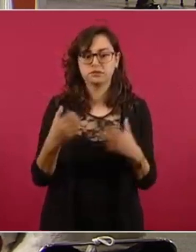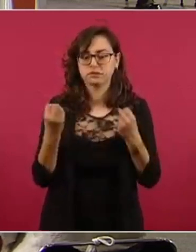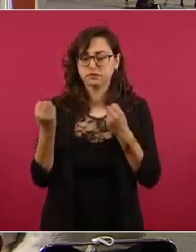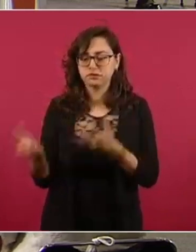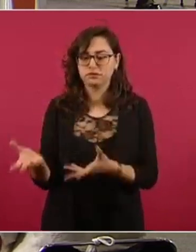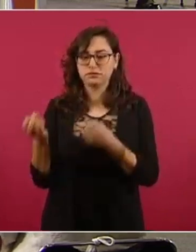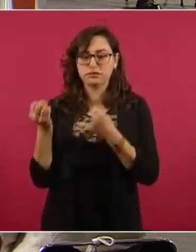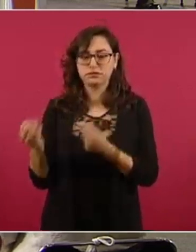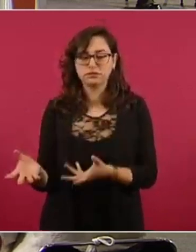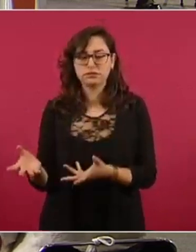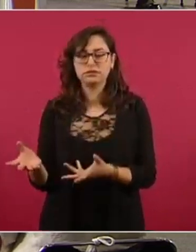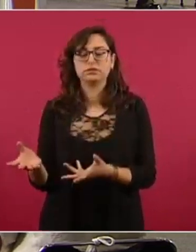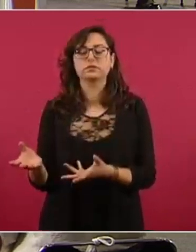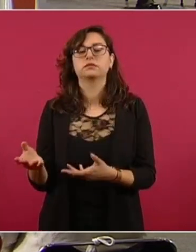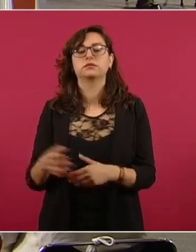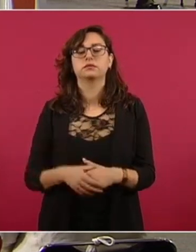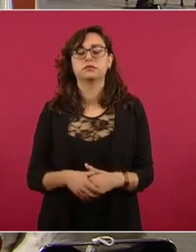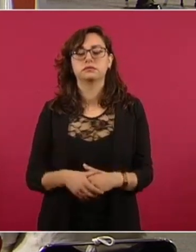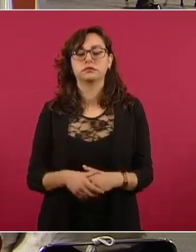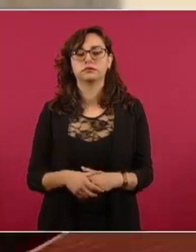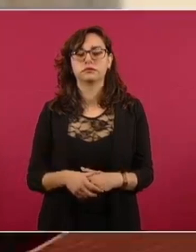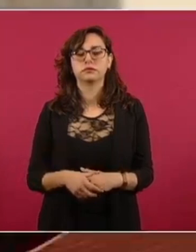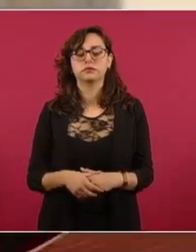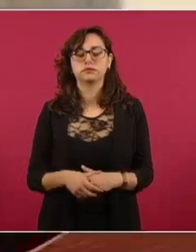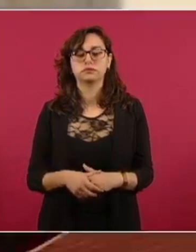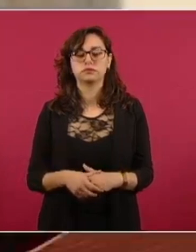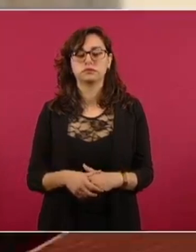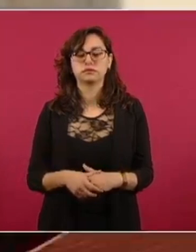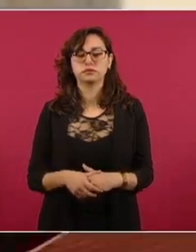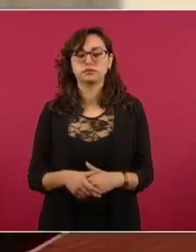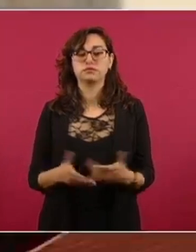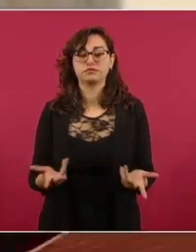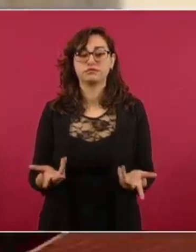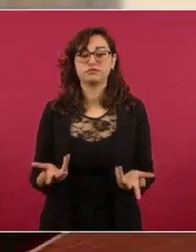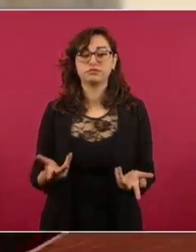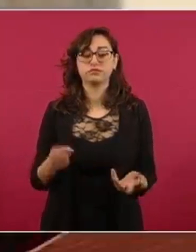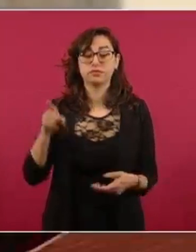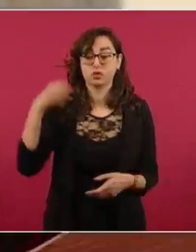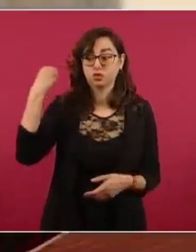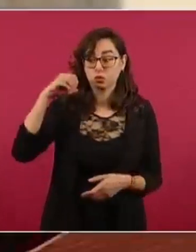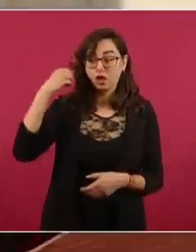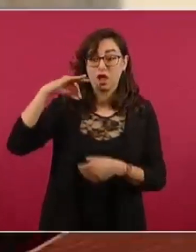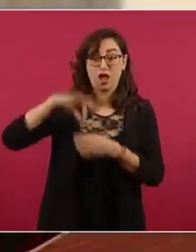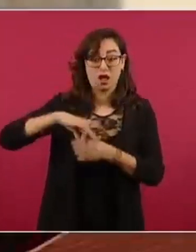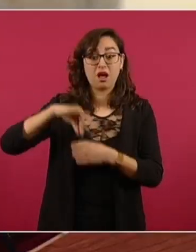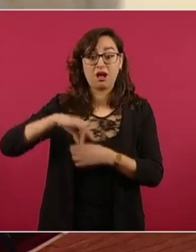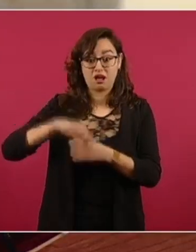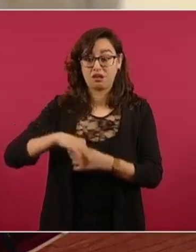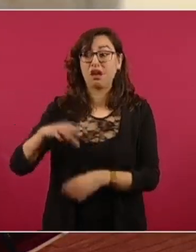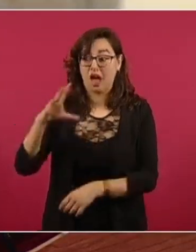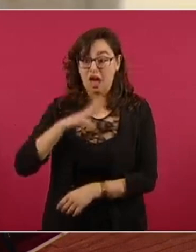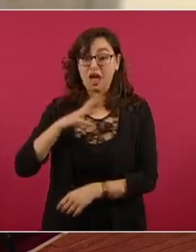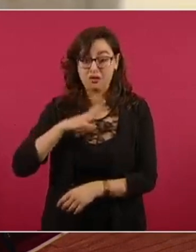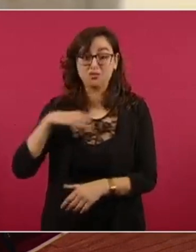como hay elecciones en Oaxaca queremos que